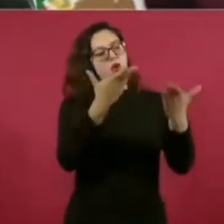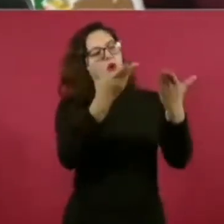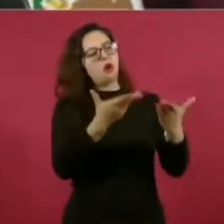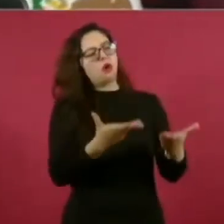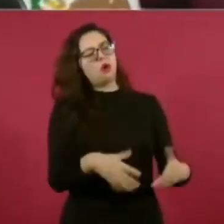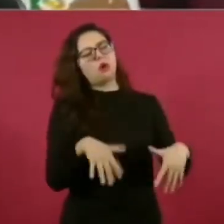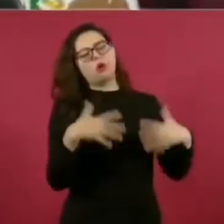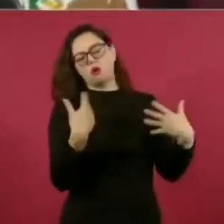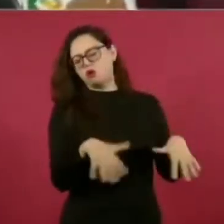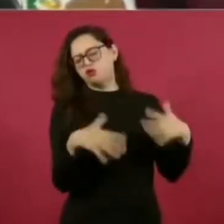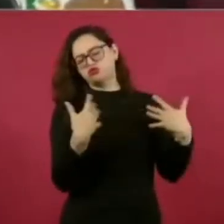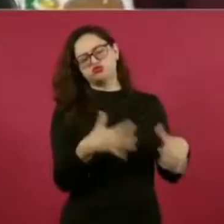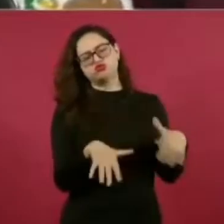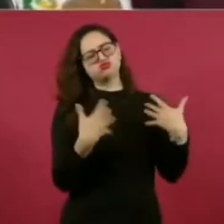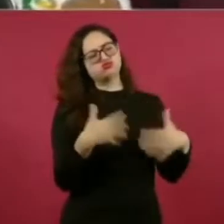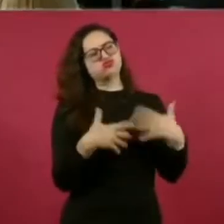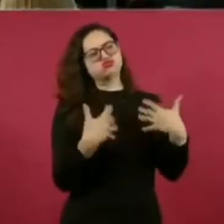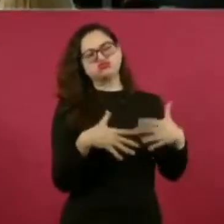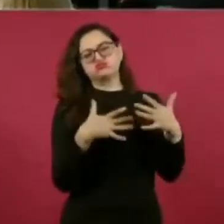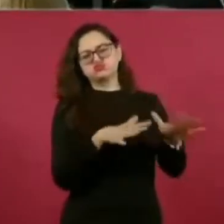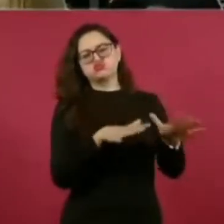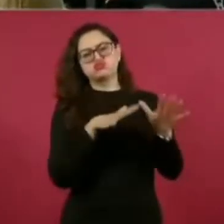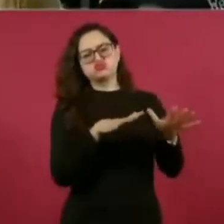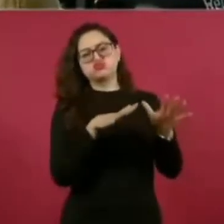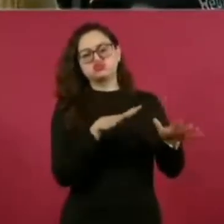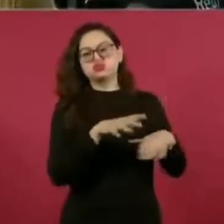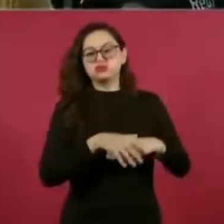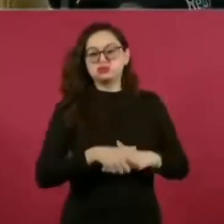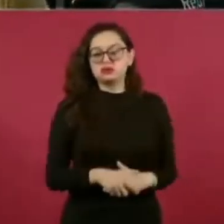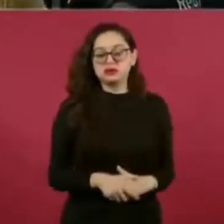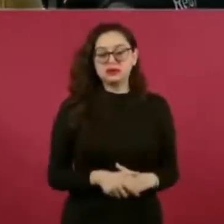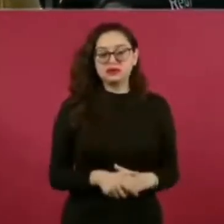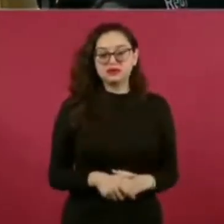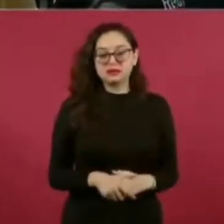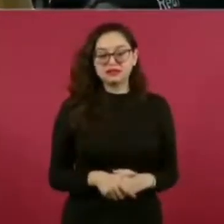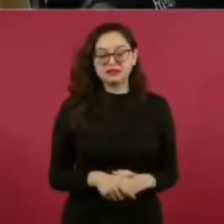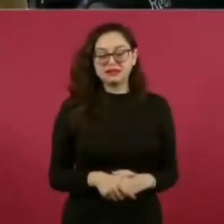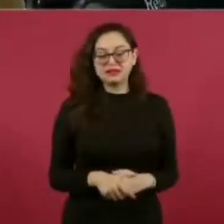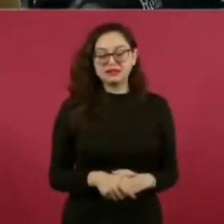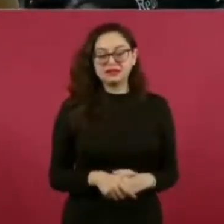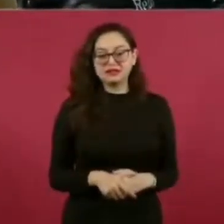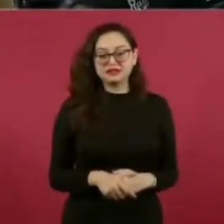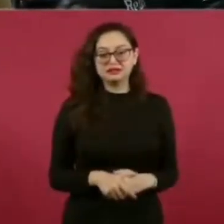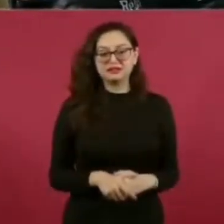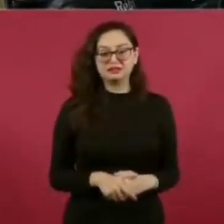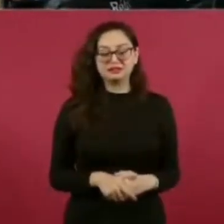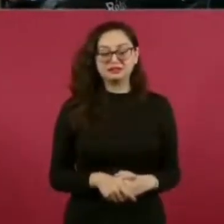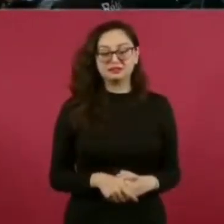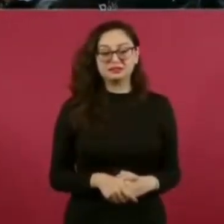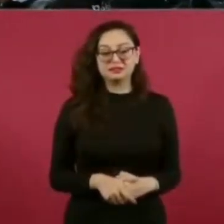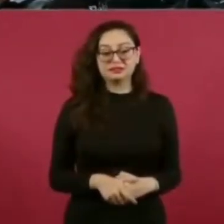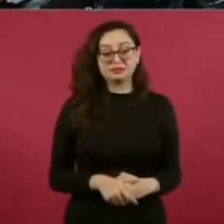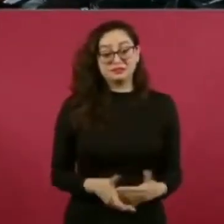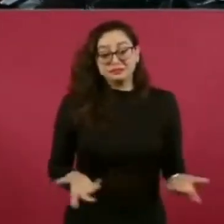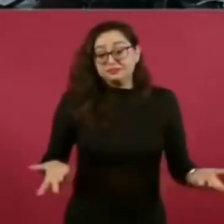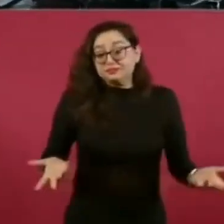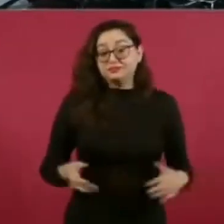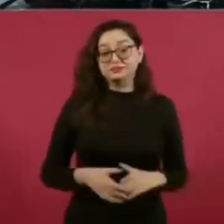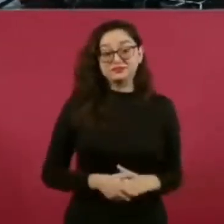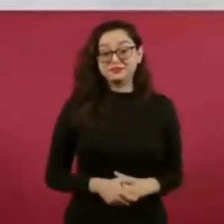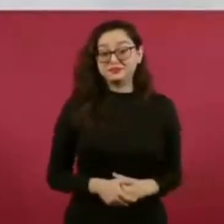de la oposición, pero en fin,